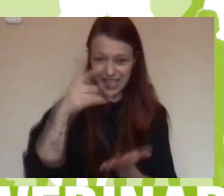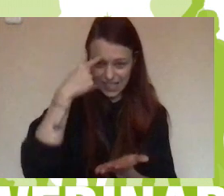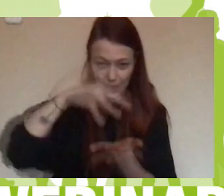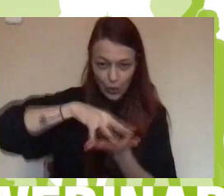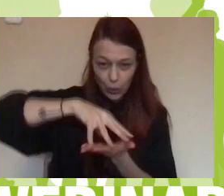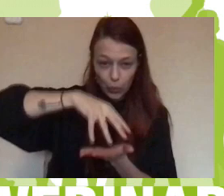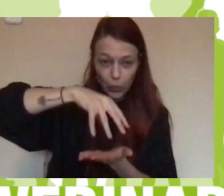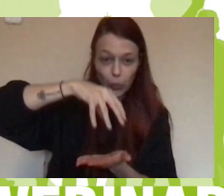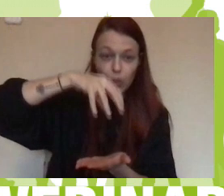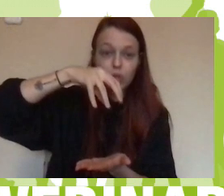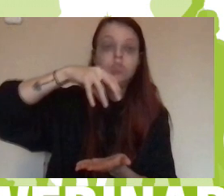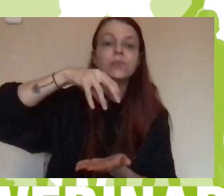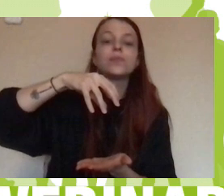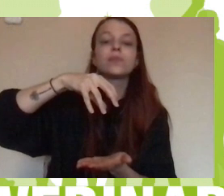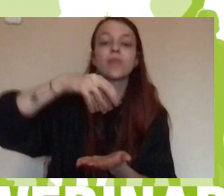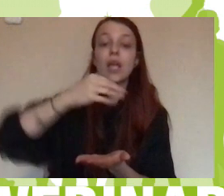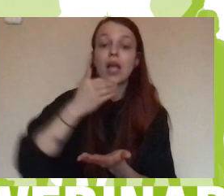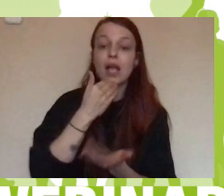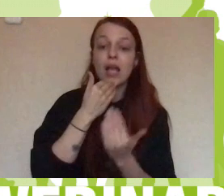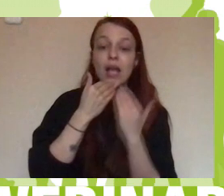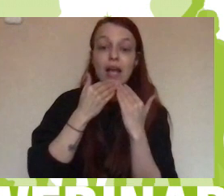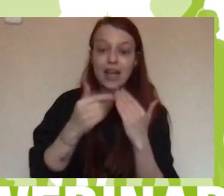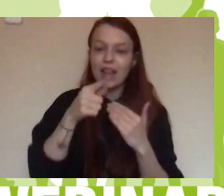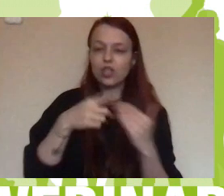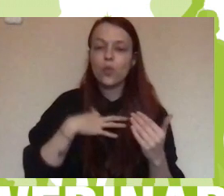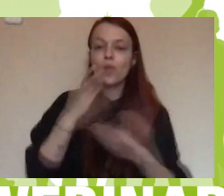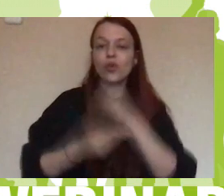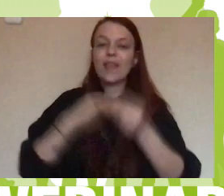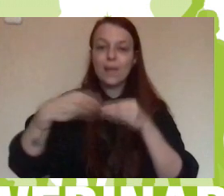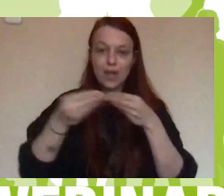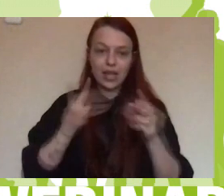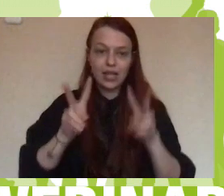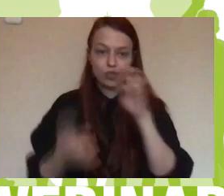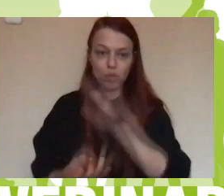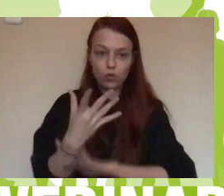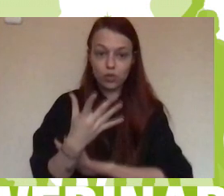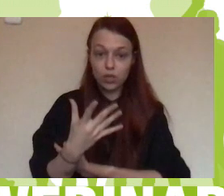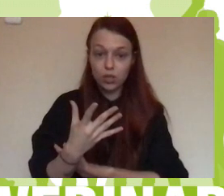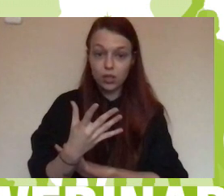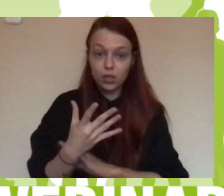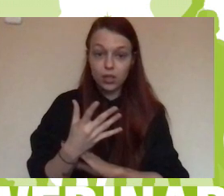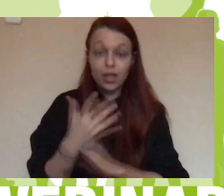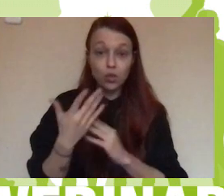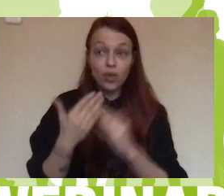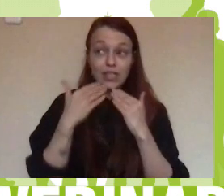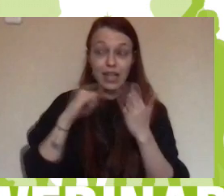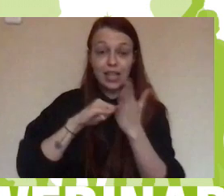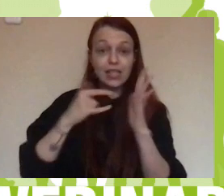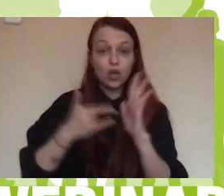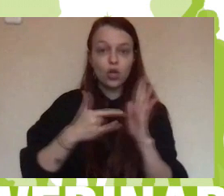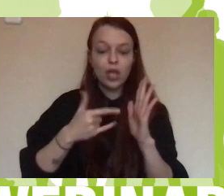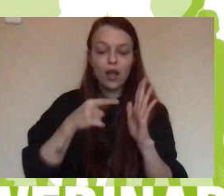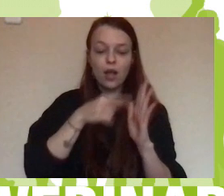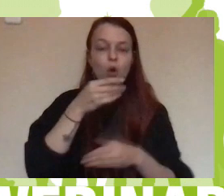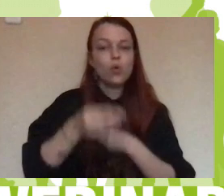en la construcción de materiales y demás. Es, a través de la tecnología, utilizarla con fines